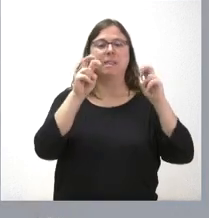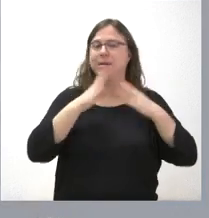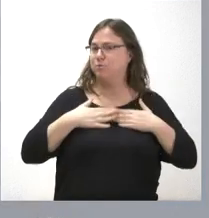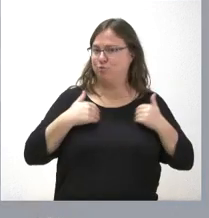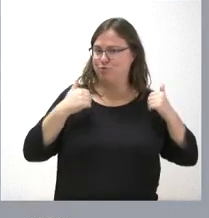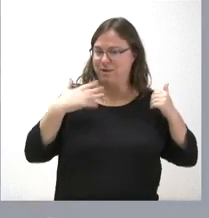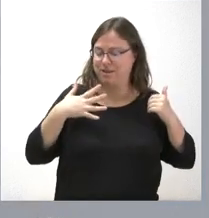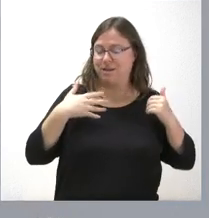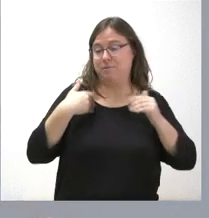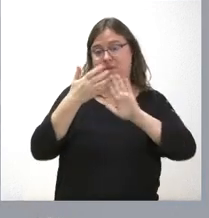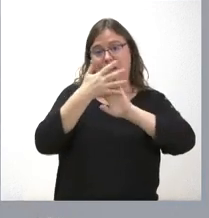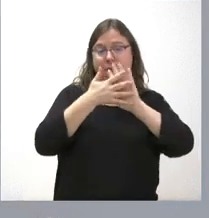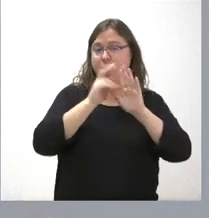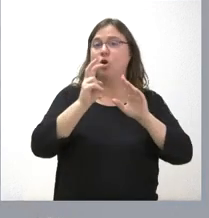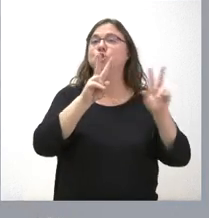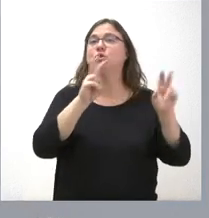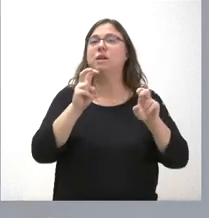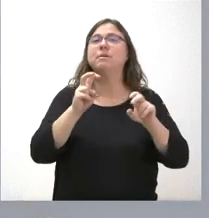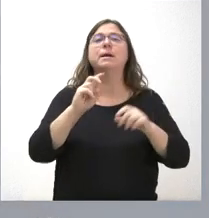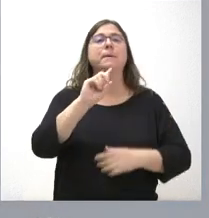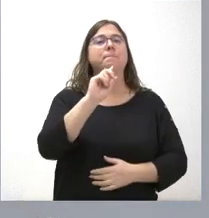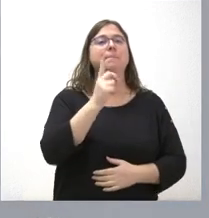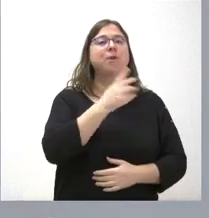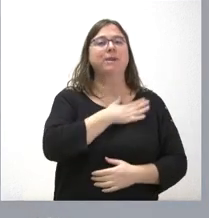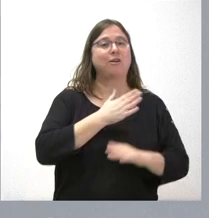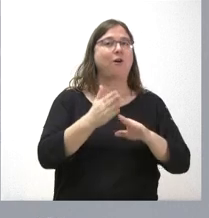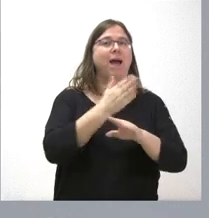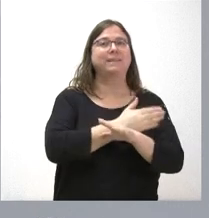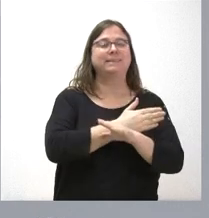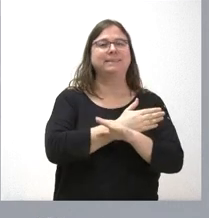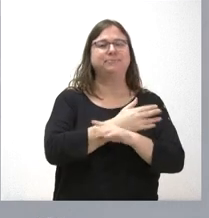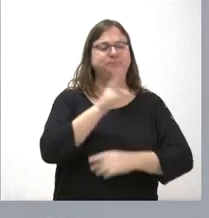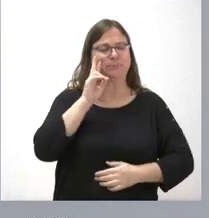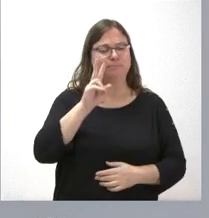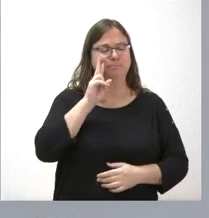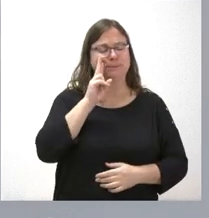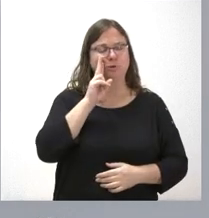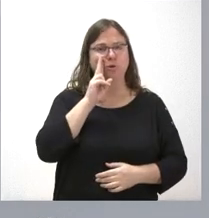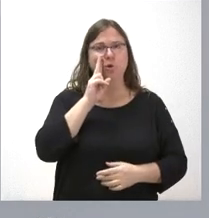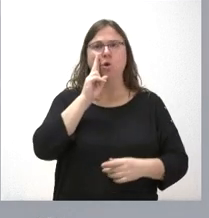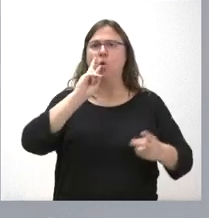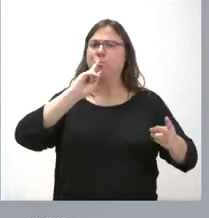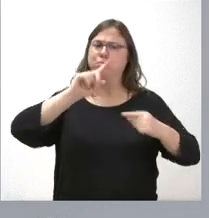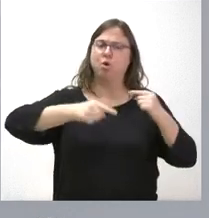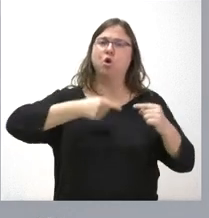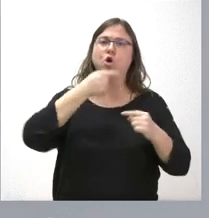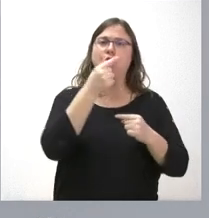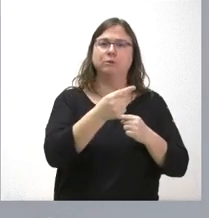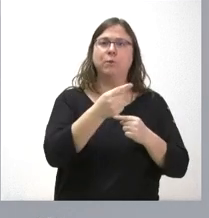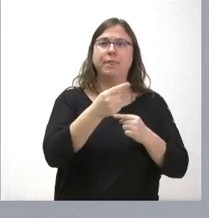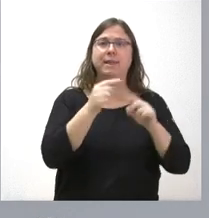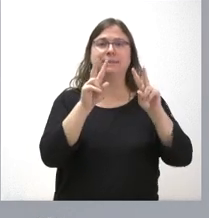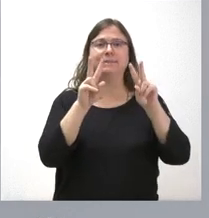otro, dos temas más que hemos analizado en el Consejo de Gobierno. Por un lado, hemos visto el impacto, las consecuencias, también sobre